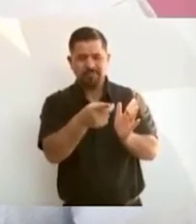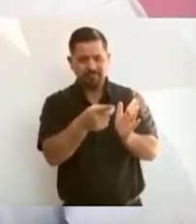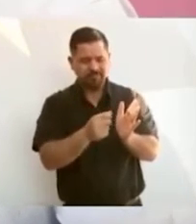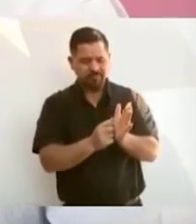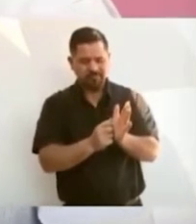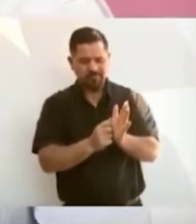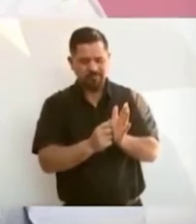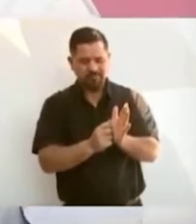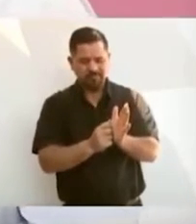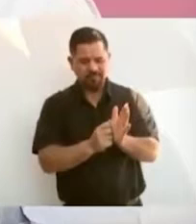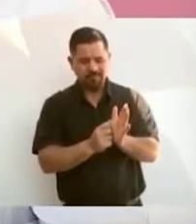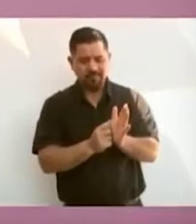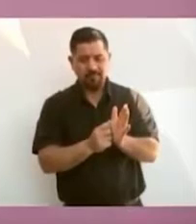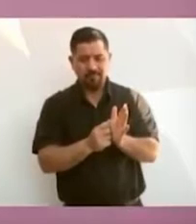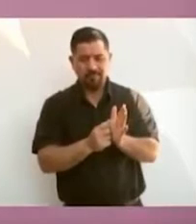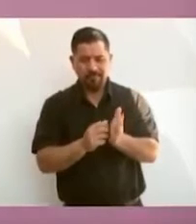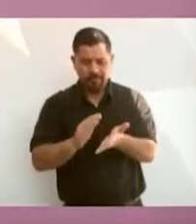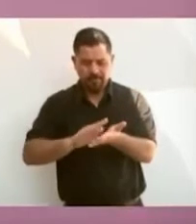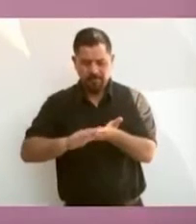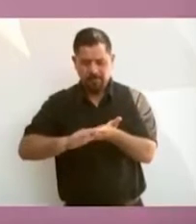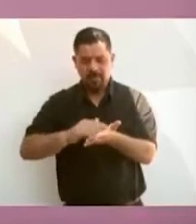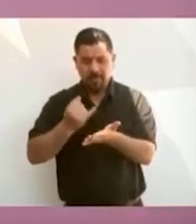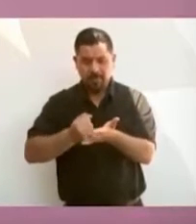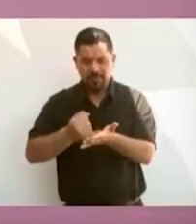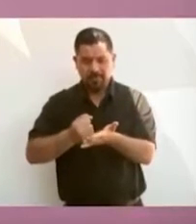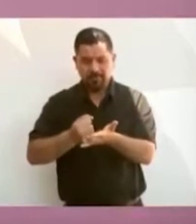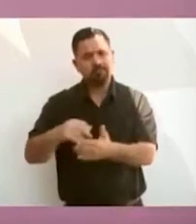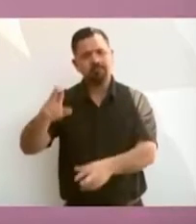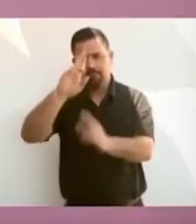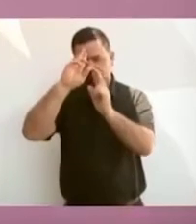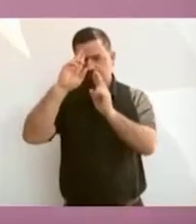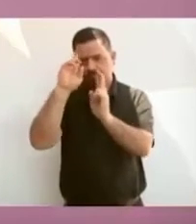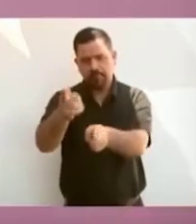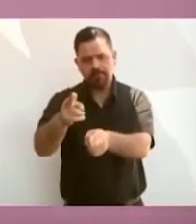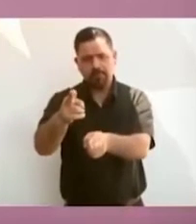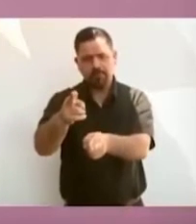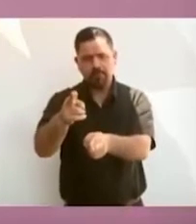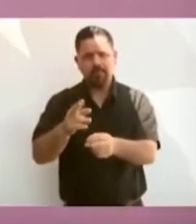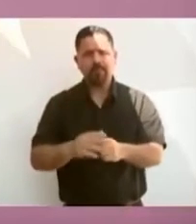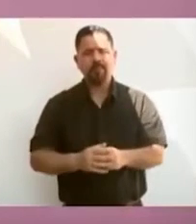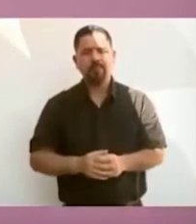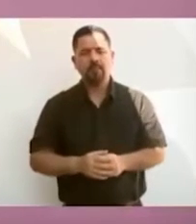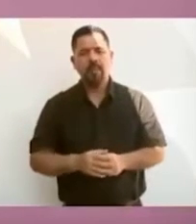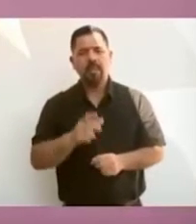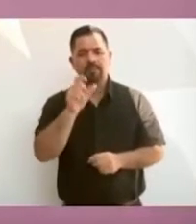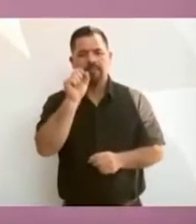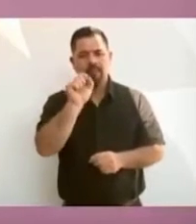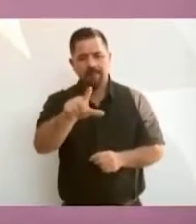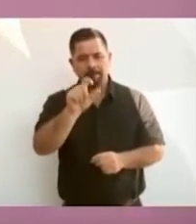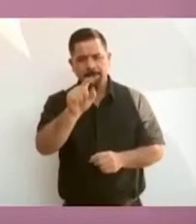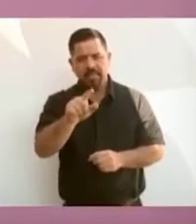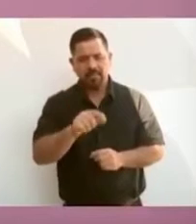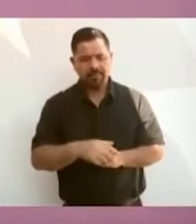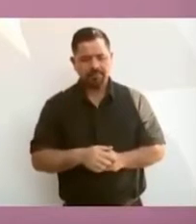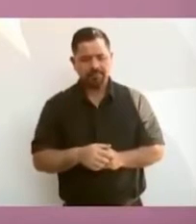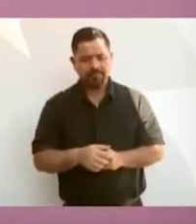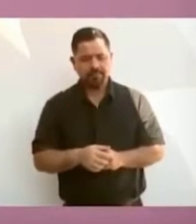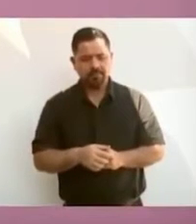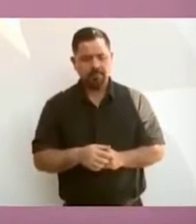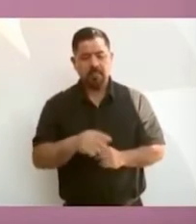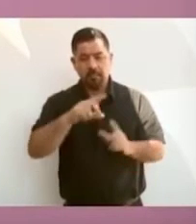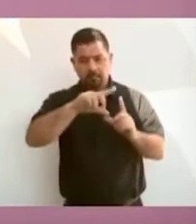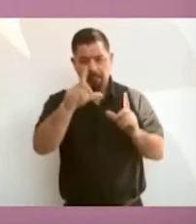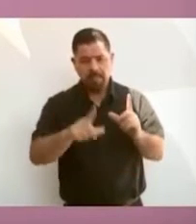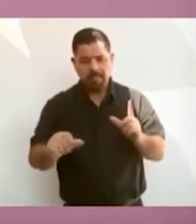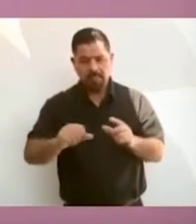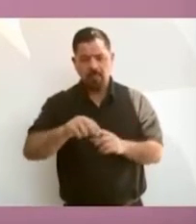la condonación de impuestos. Así como están prohibidos en México los